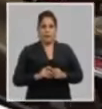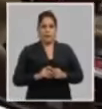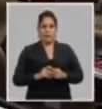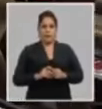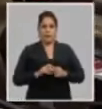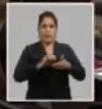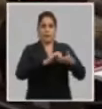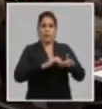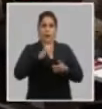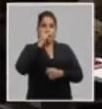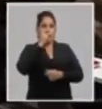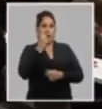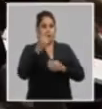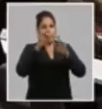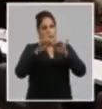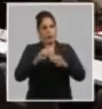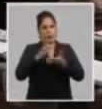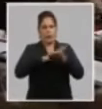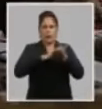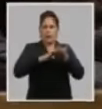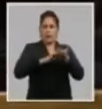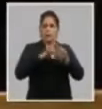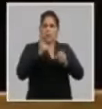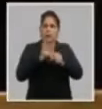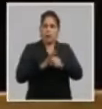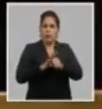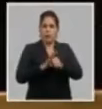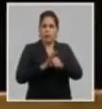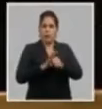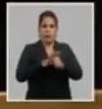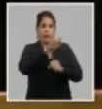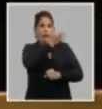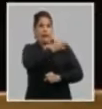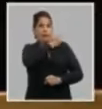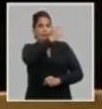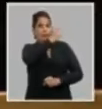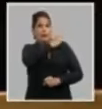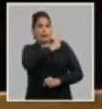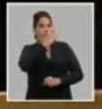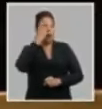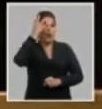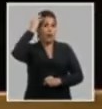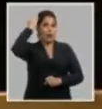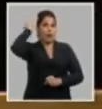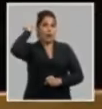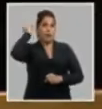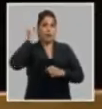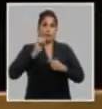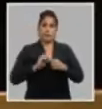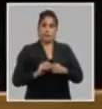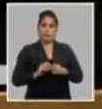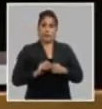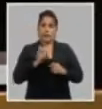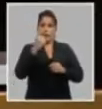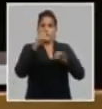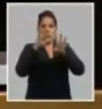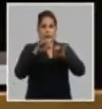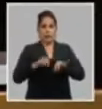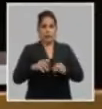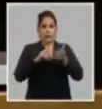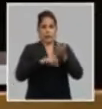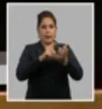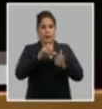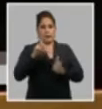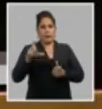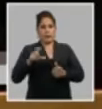Compañero primer secretario, permiso para comenzar. General de Ejército Raúl Castro Ruz, primer secretario